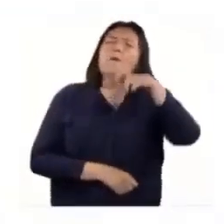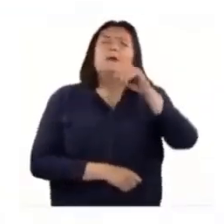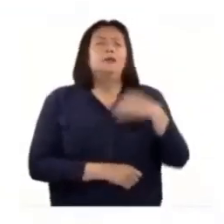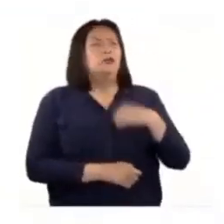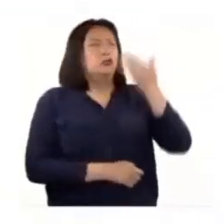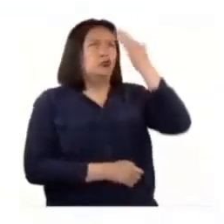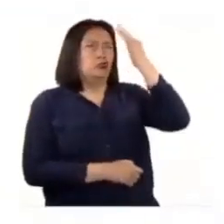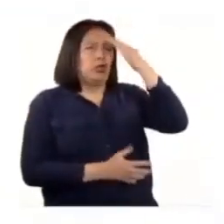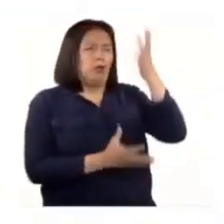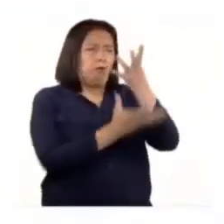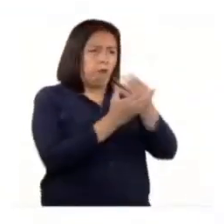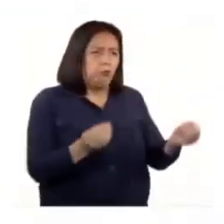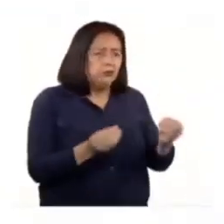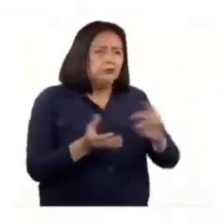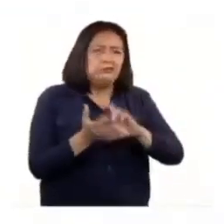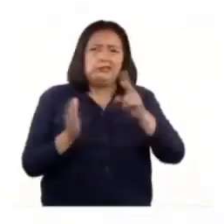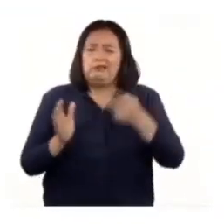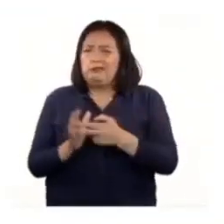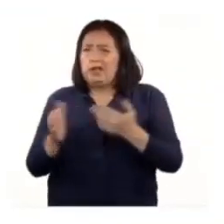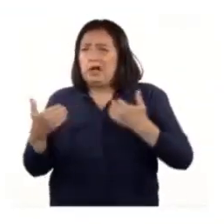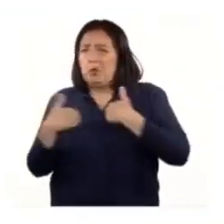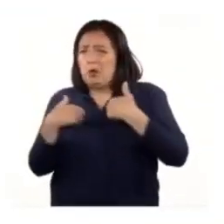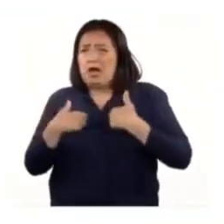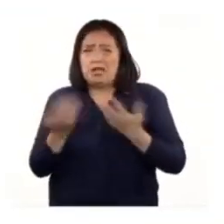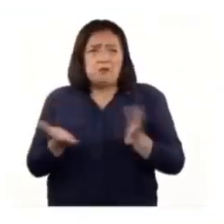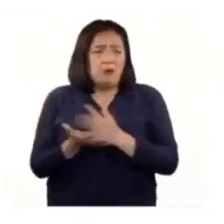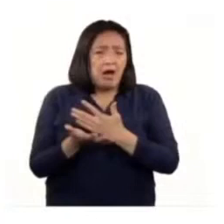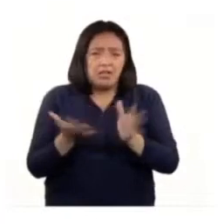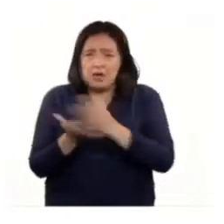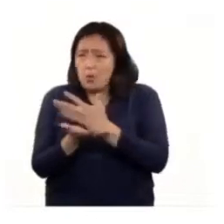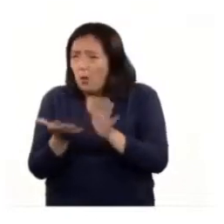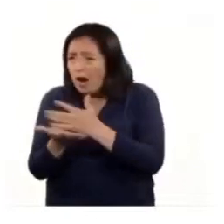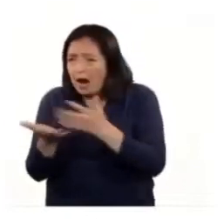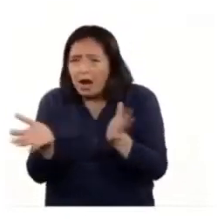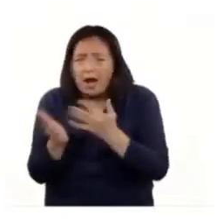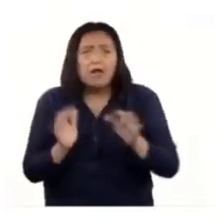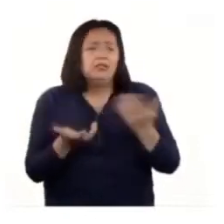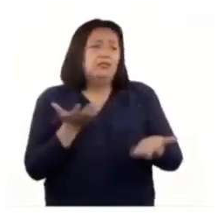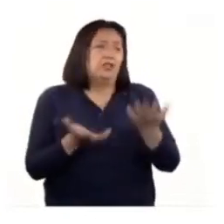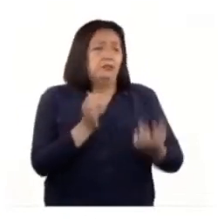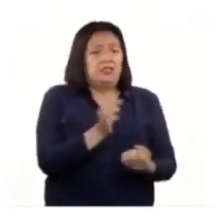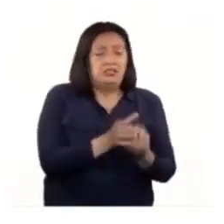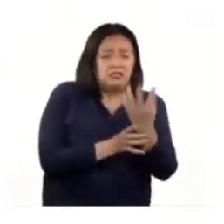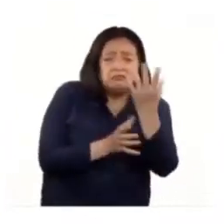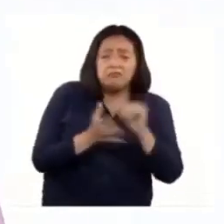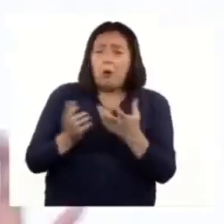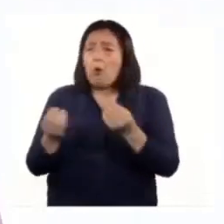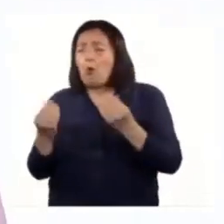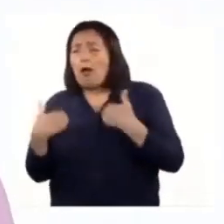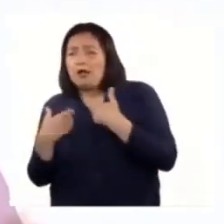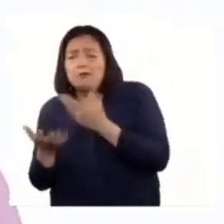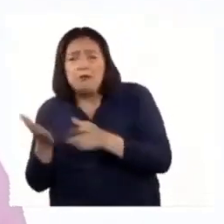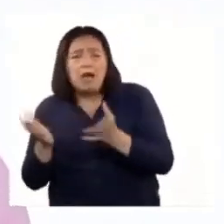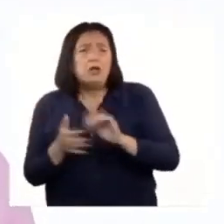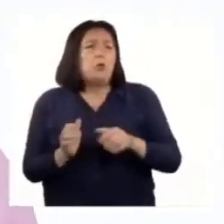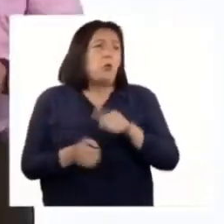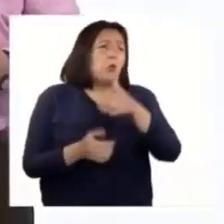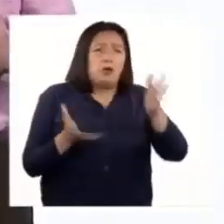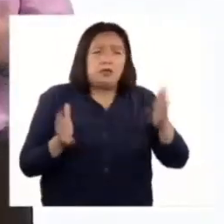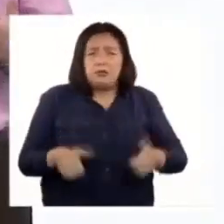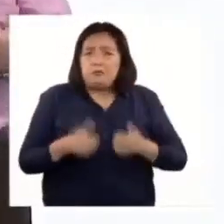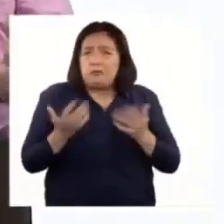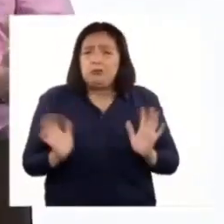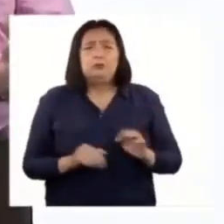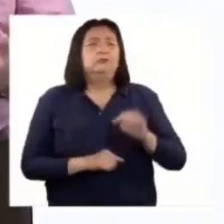Sé que la extinción es la desaparición definitiva de una especie, ya sea este animal, plantas u otros seres vivos. Así es, Patricia.